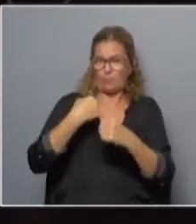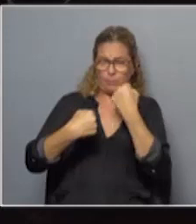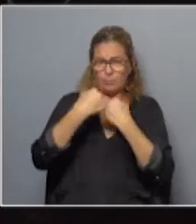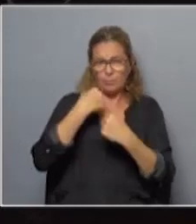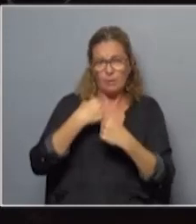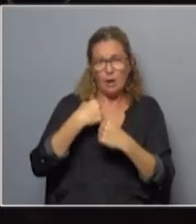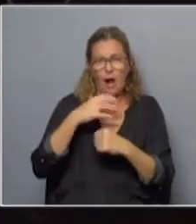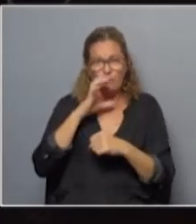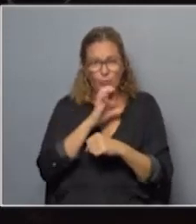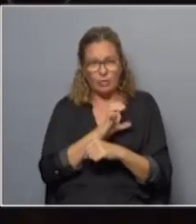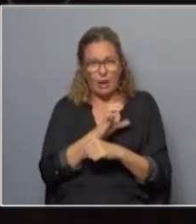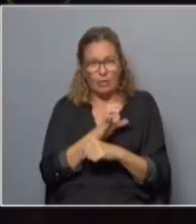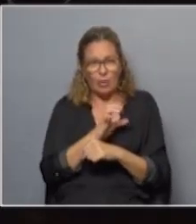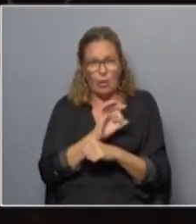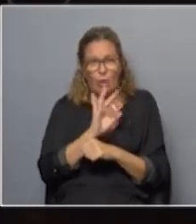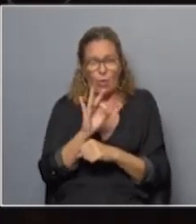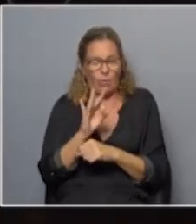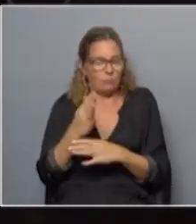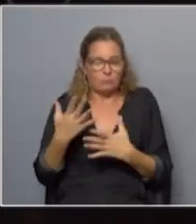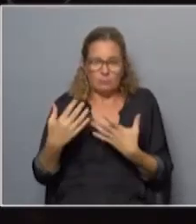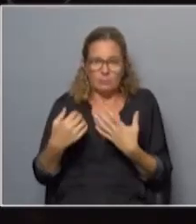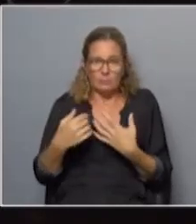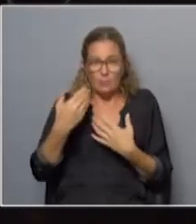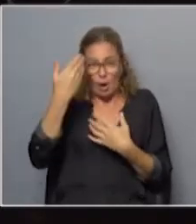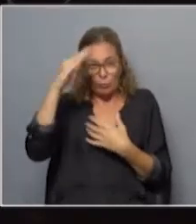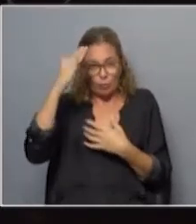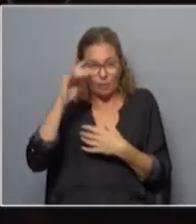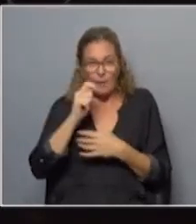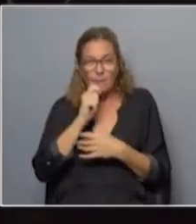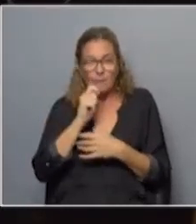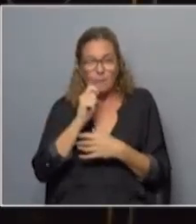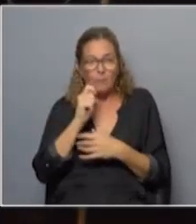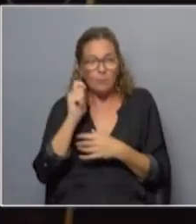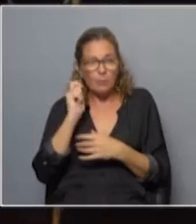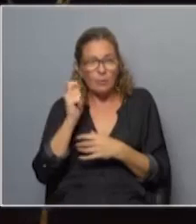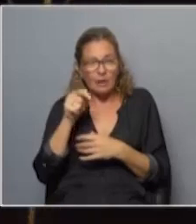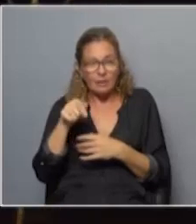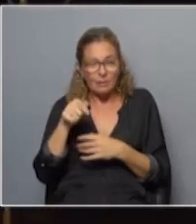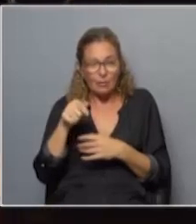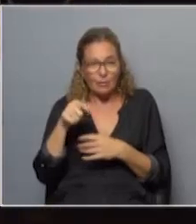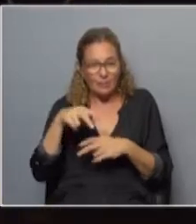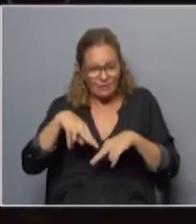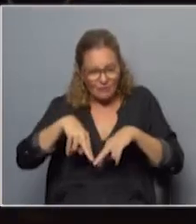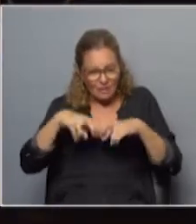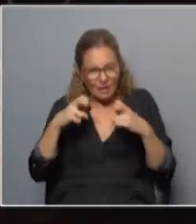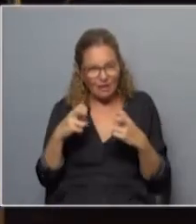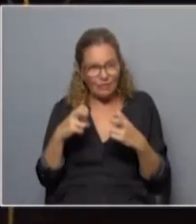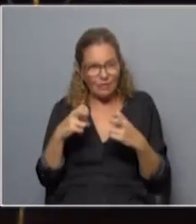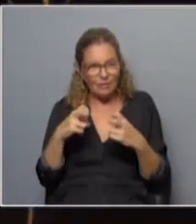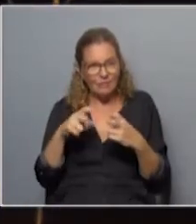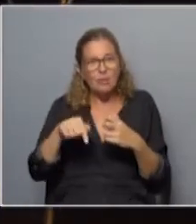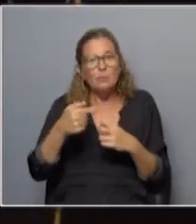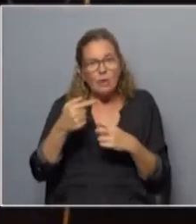abusado o humillado por la autoridad pública ese caso debe investigarse después se